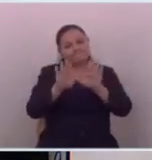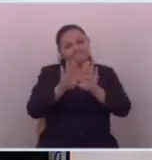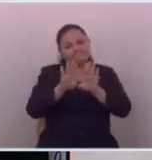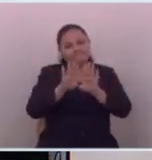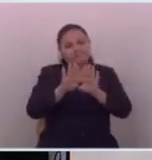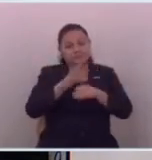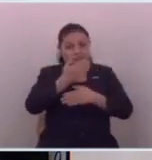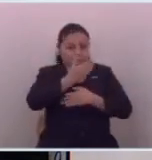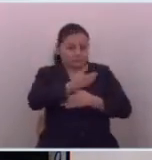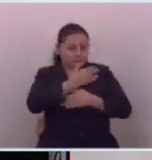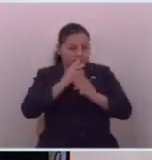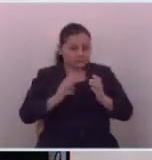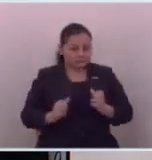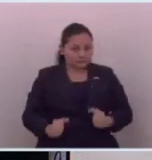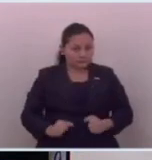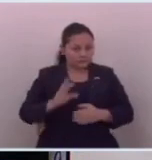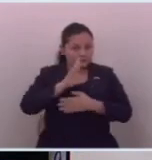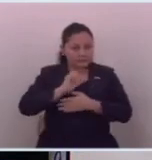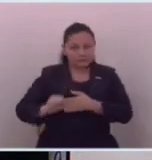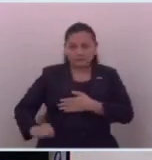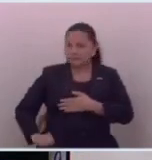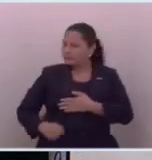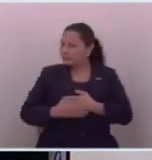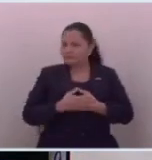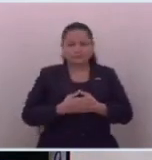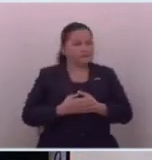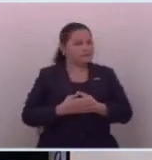eso no es culpa del gobierno salvadoreño